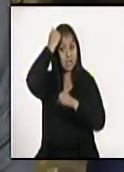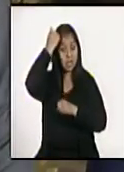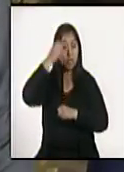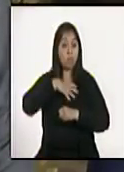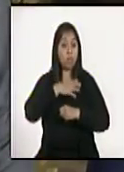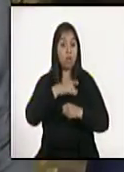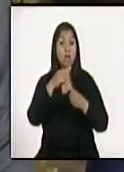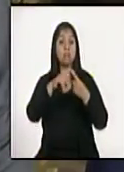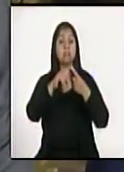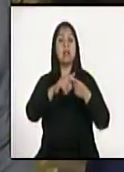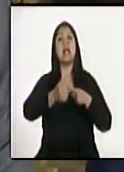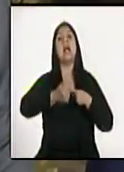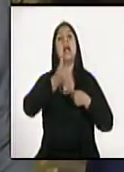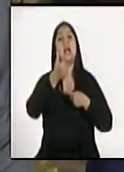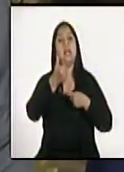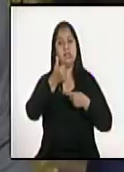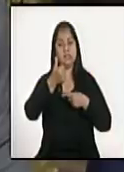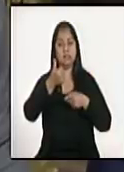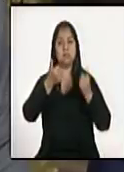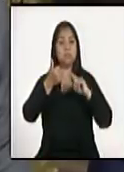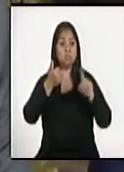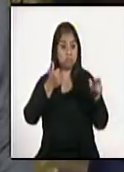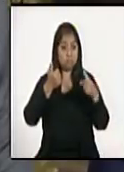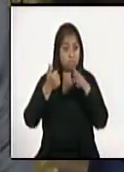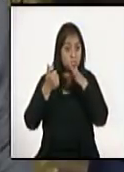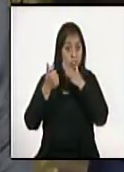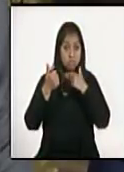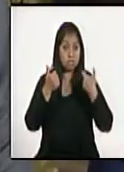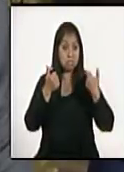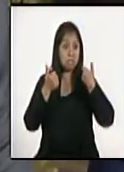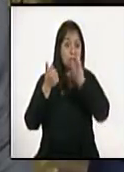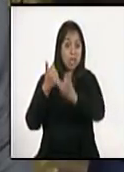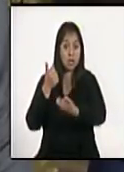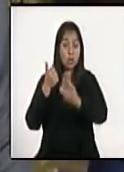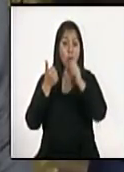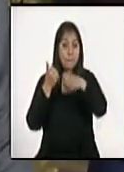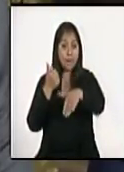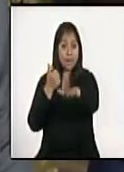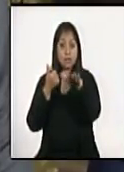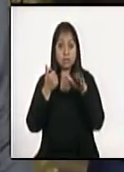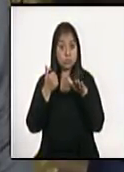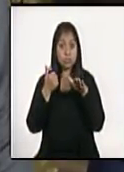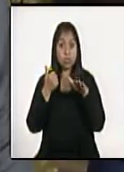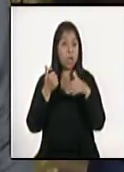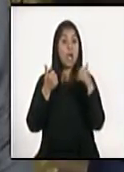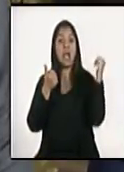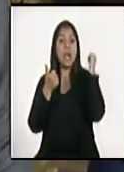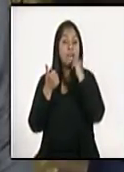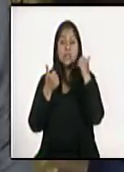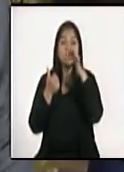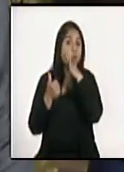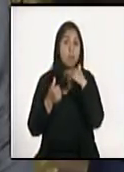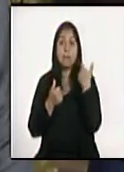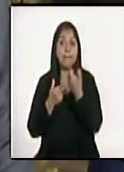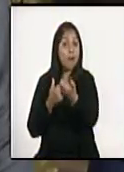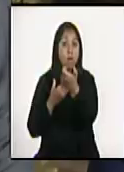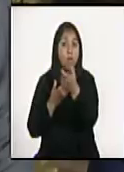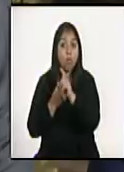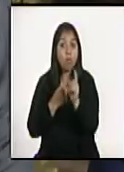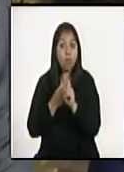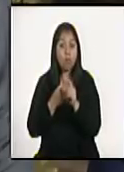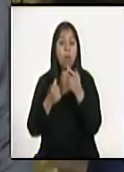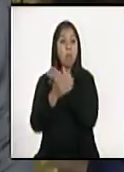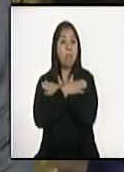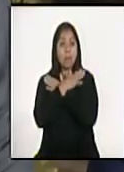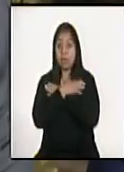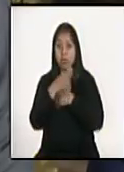y si no pueden hacer su pago en el mes de marzo, en el de abril, mes de mayo, pues